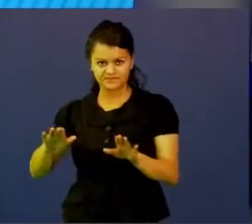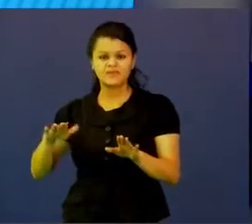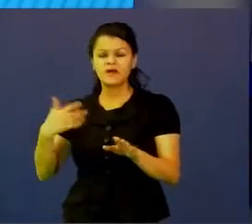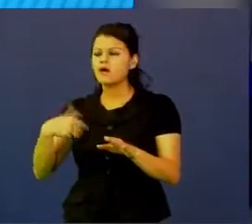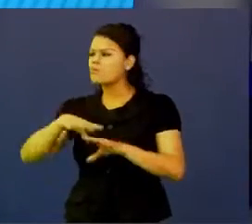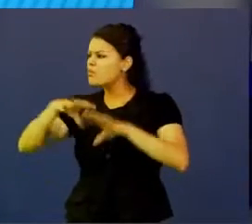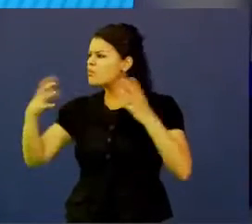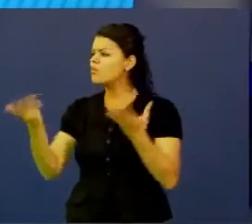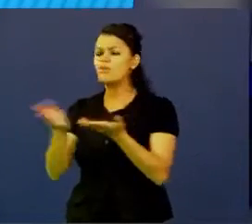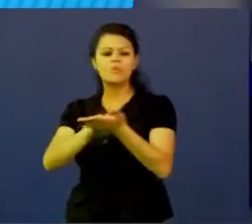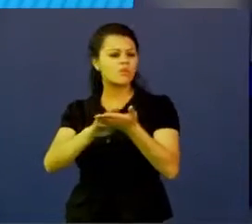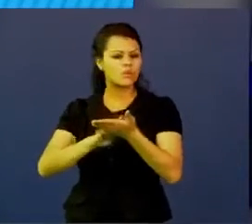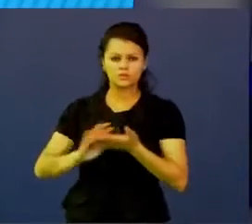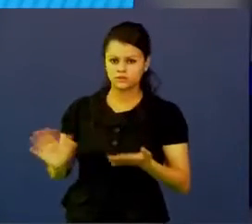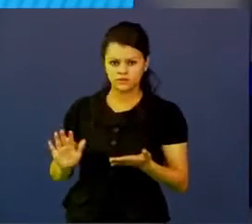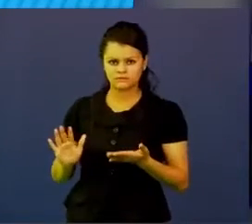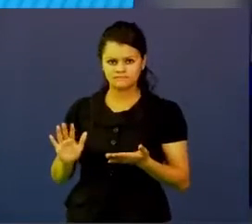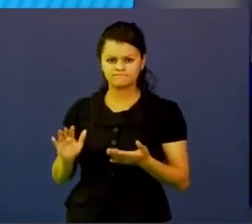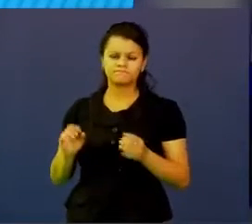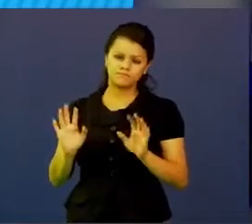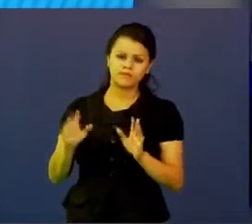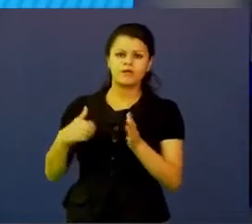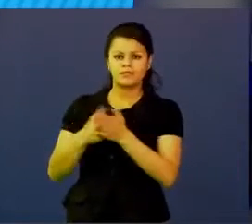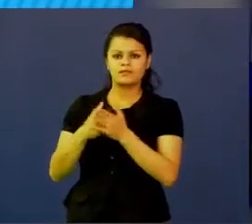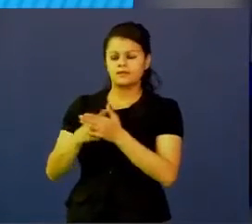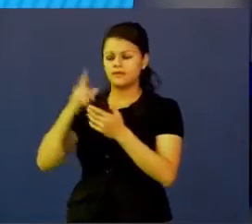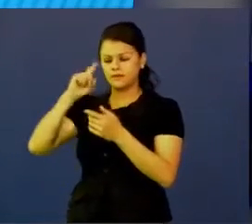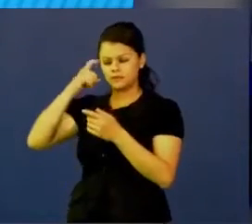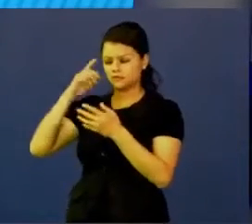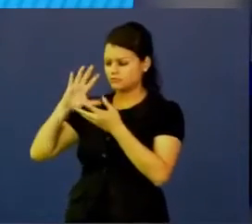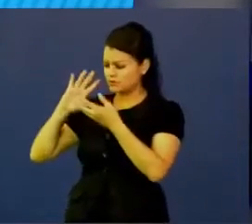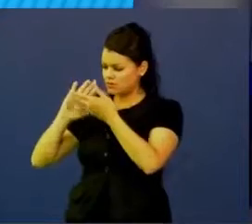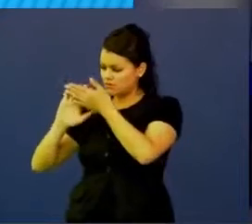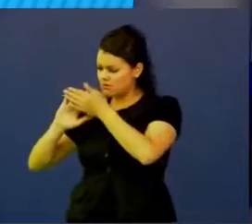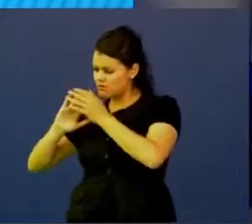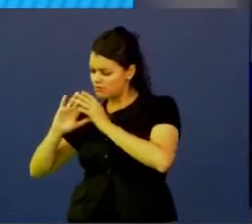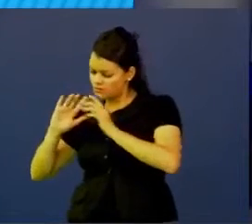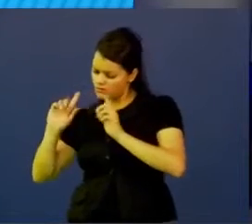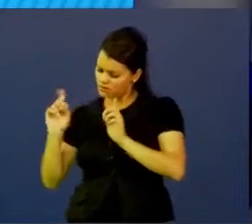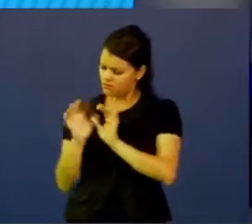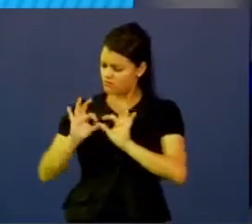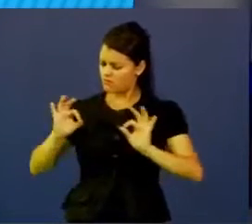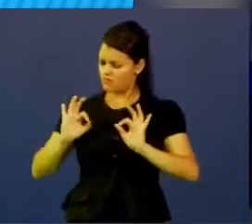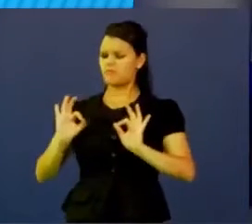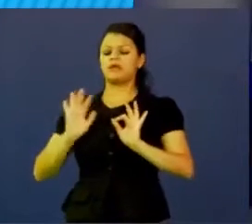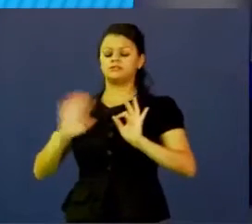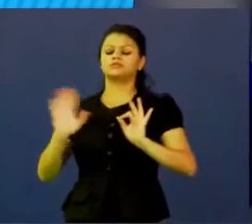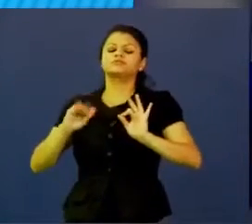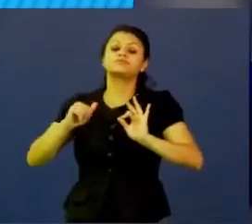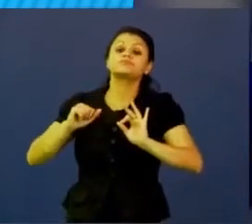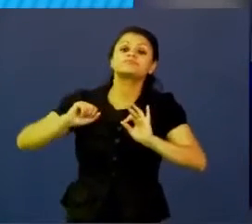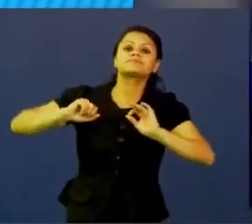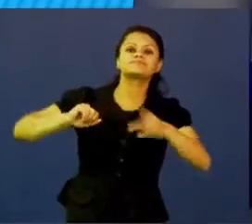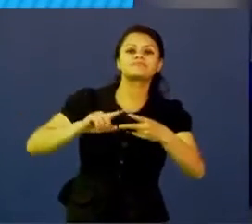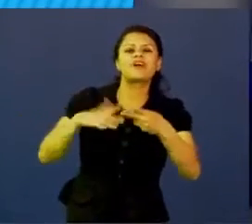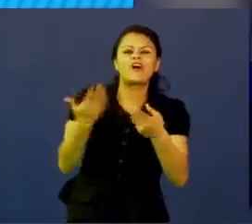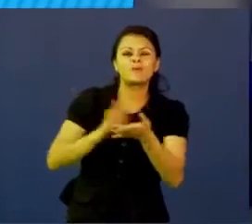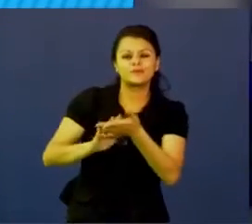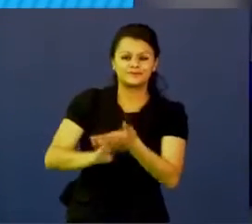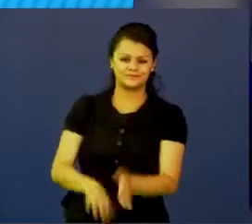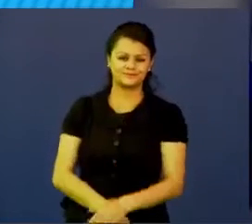solucionado, seguramente hacemos una redefinición del reto y acá lo que empezamos a hacer es solucionar ese reto. Entonces, tenemos